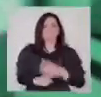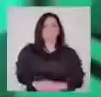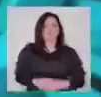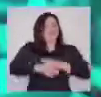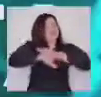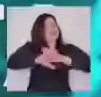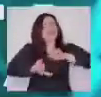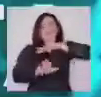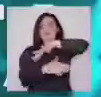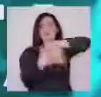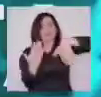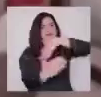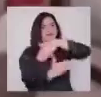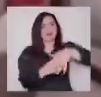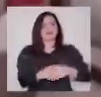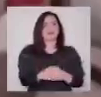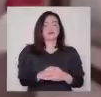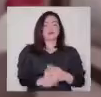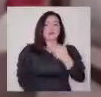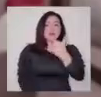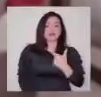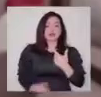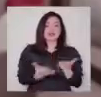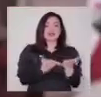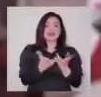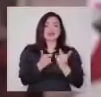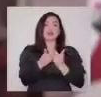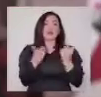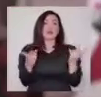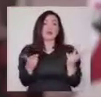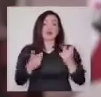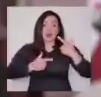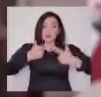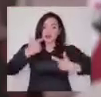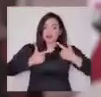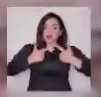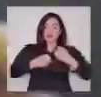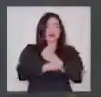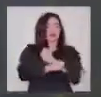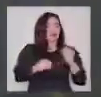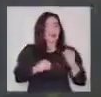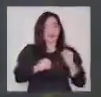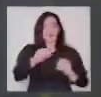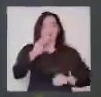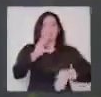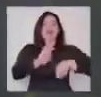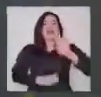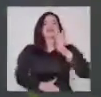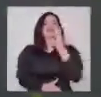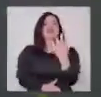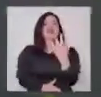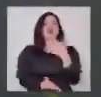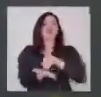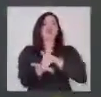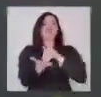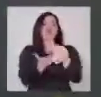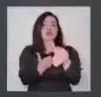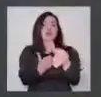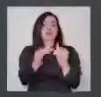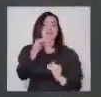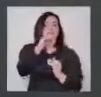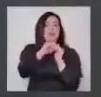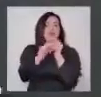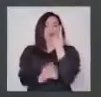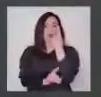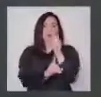Ahora, paremos la chacota. Ningún servidor público ni político podrá ganar más de 5 millones de pesos